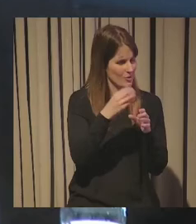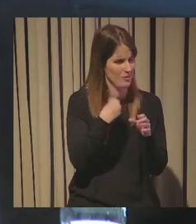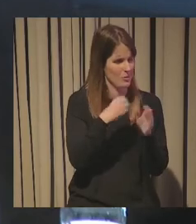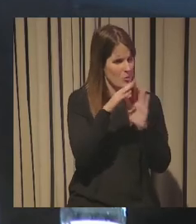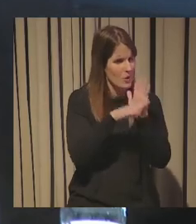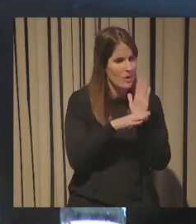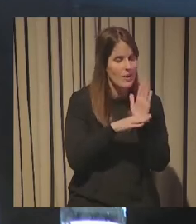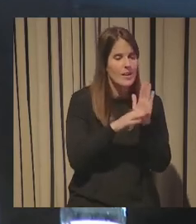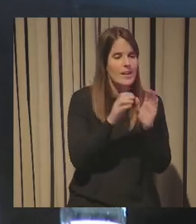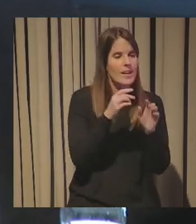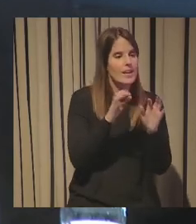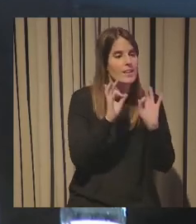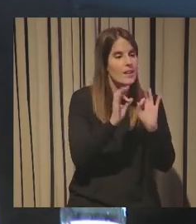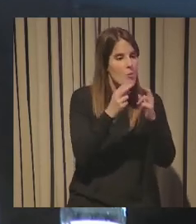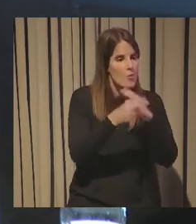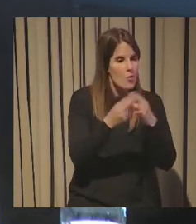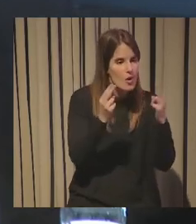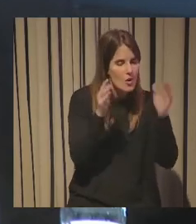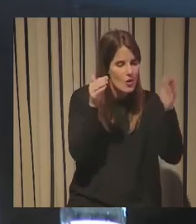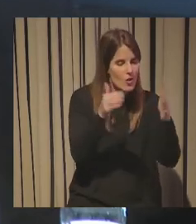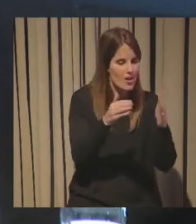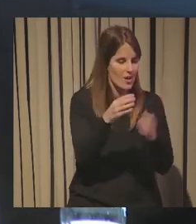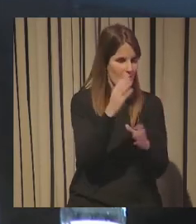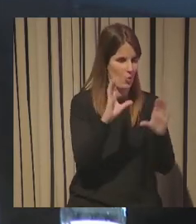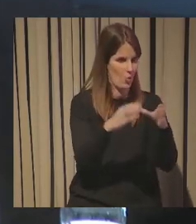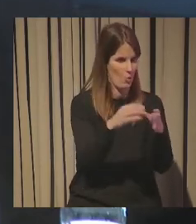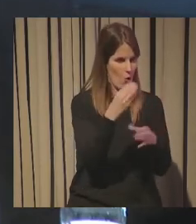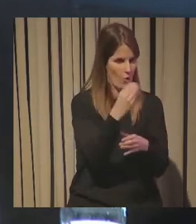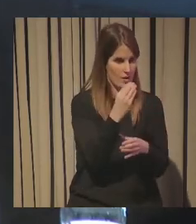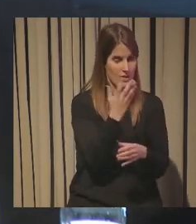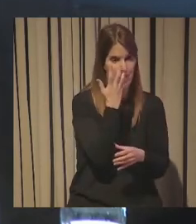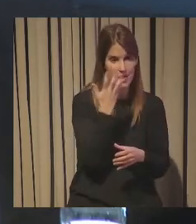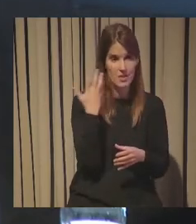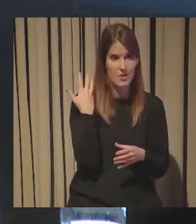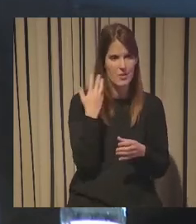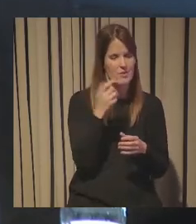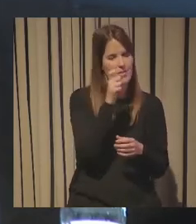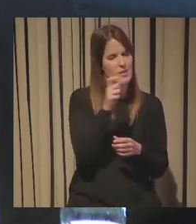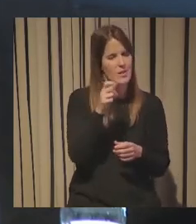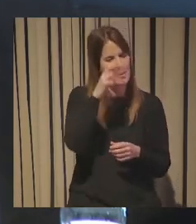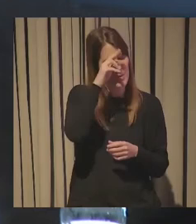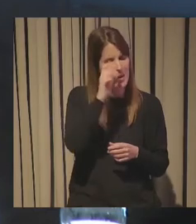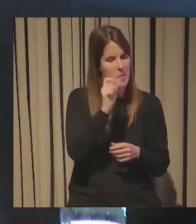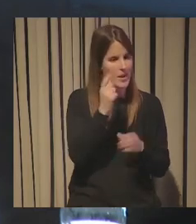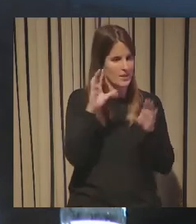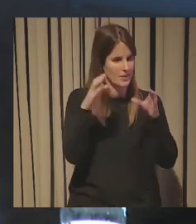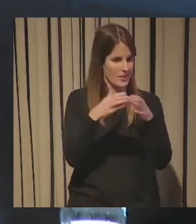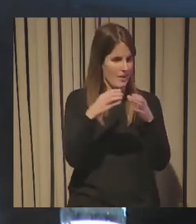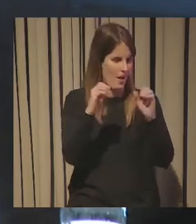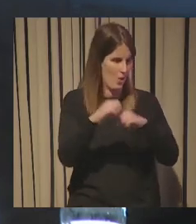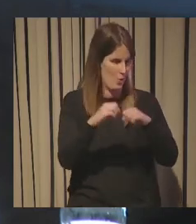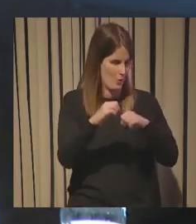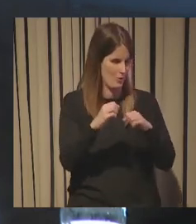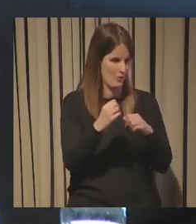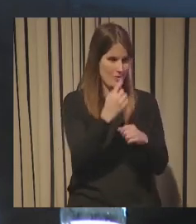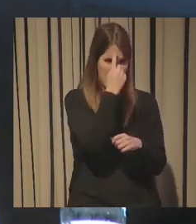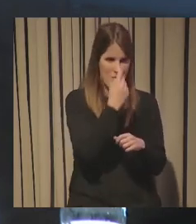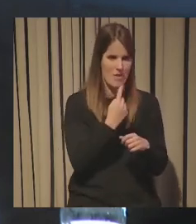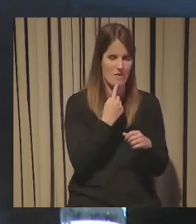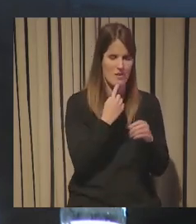hablan a los jóvenes mientras que hace cinco años ese era un género exclusivo del público adulto entonces